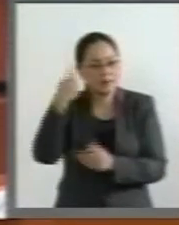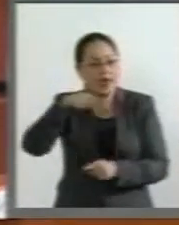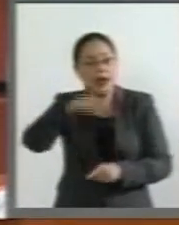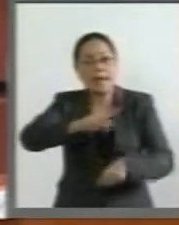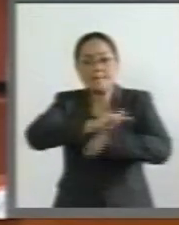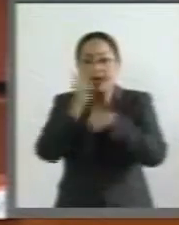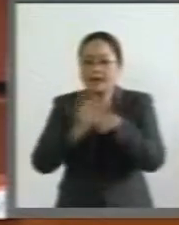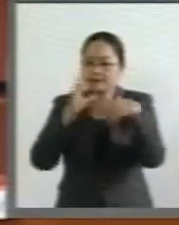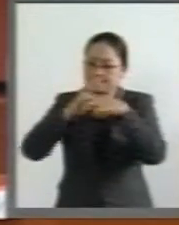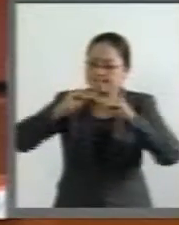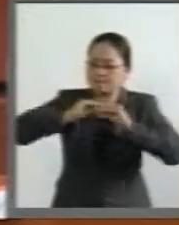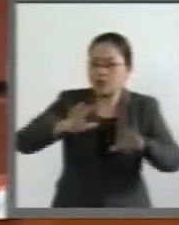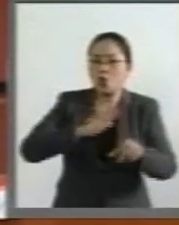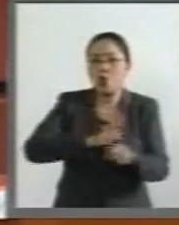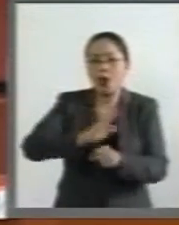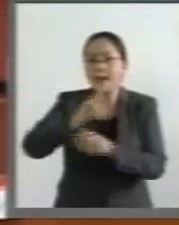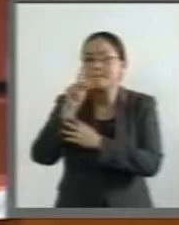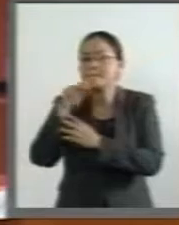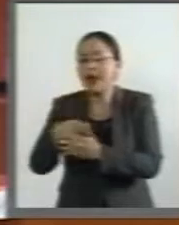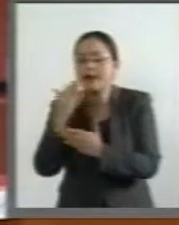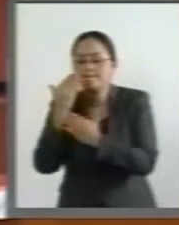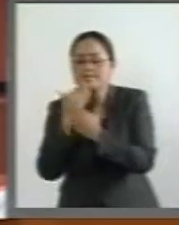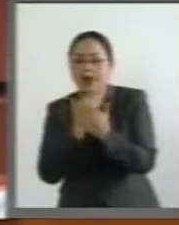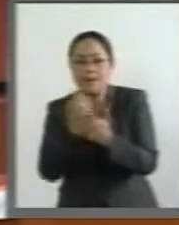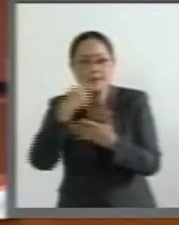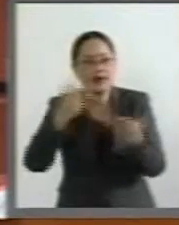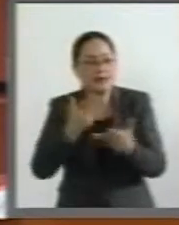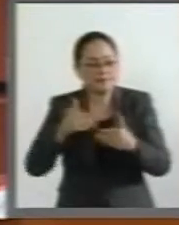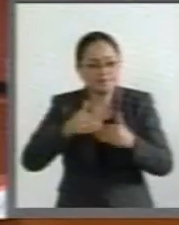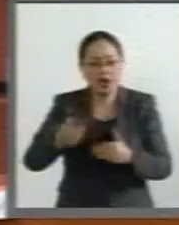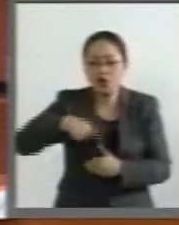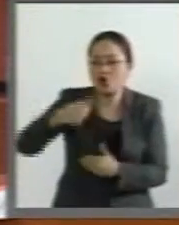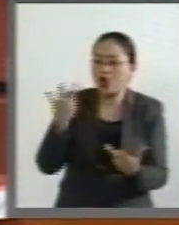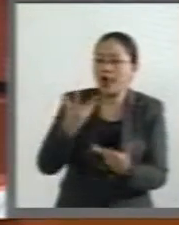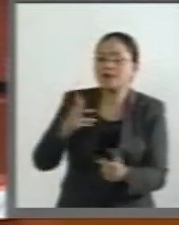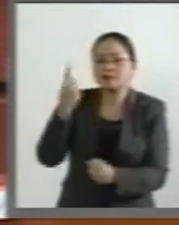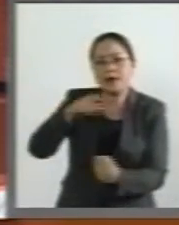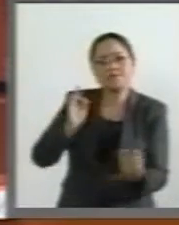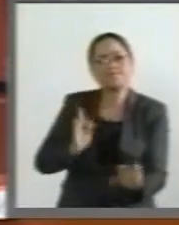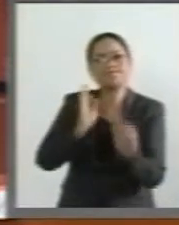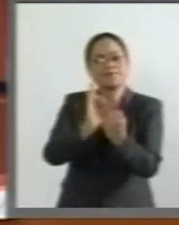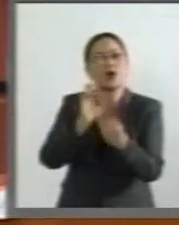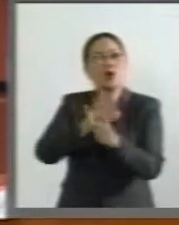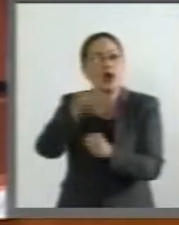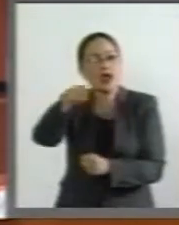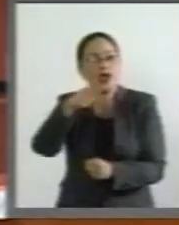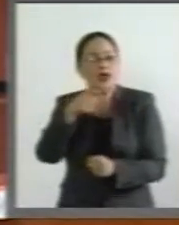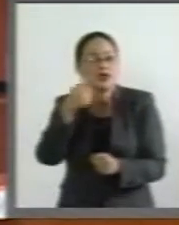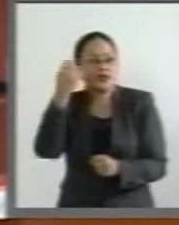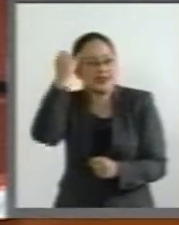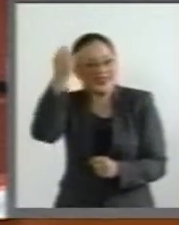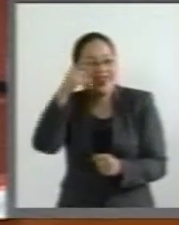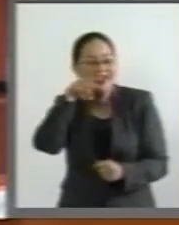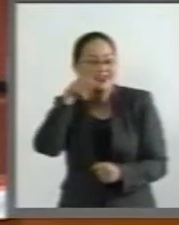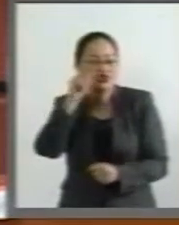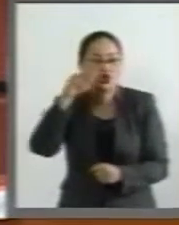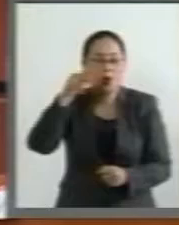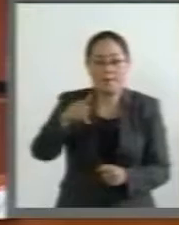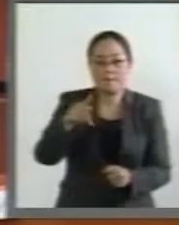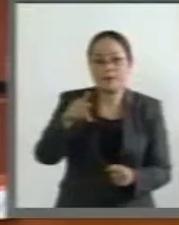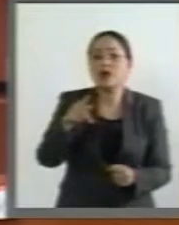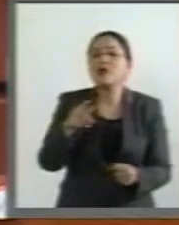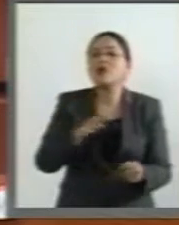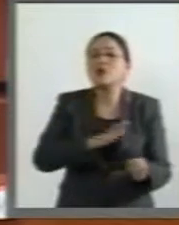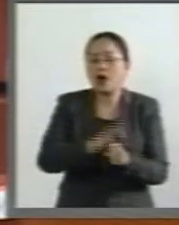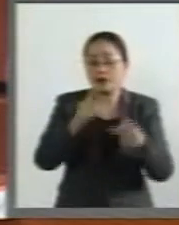nación cuál es la estrategia concreta con que vamos a enfrentar a los planteamientos de Trump. Primero.